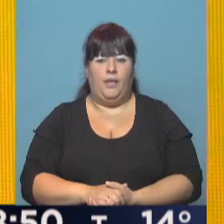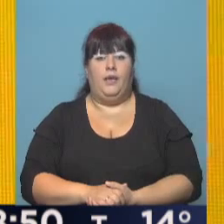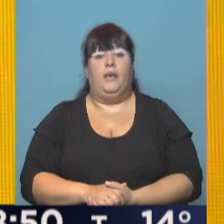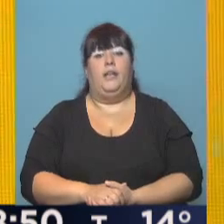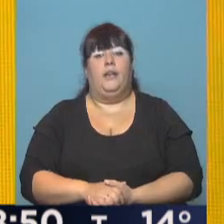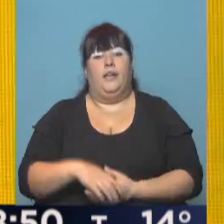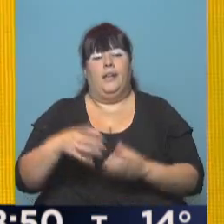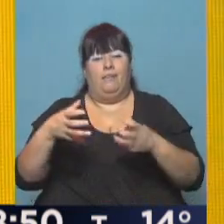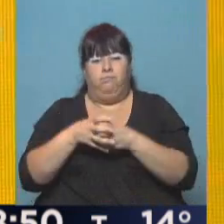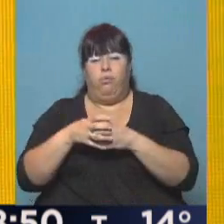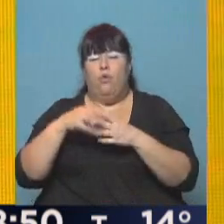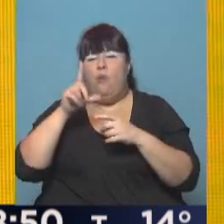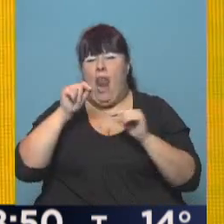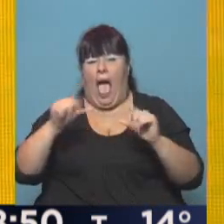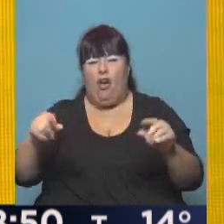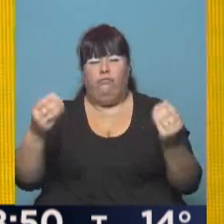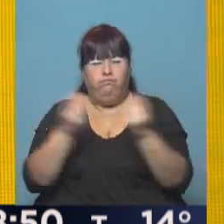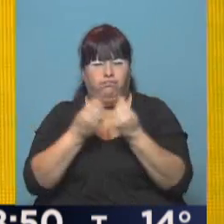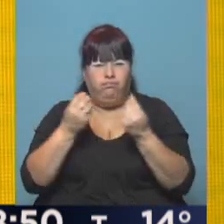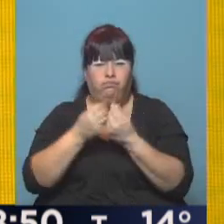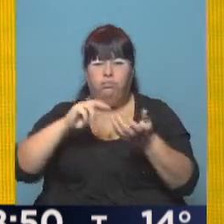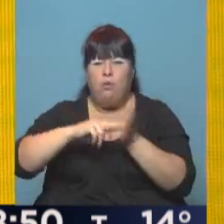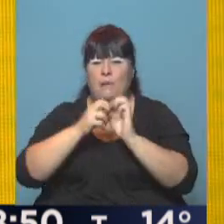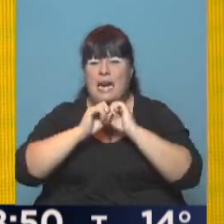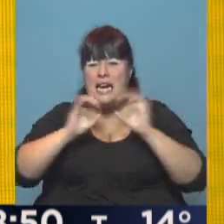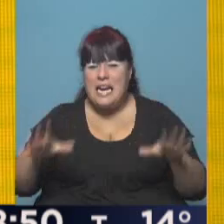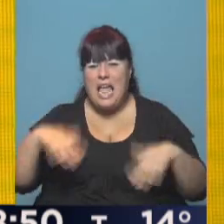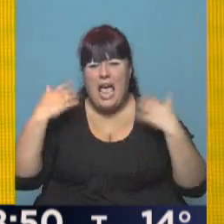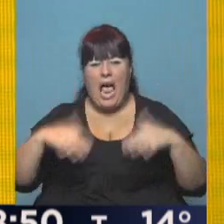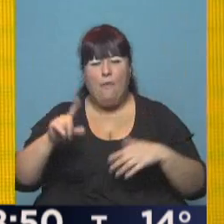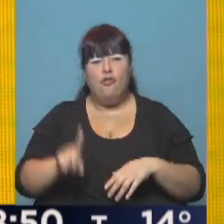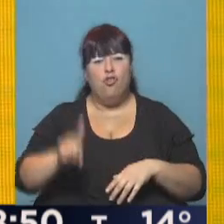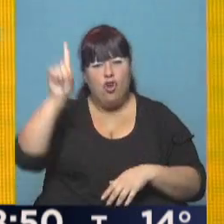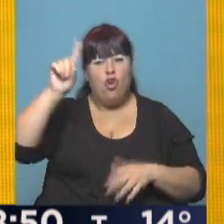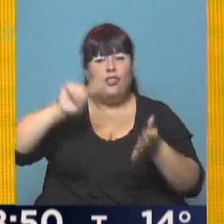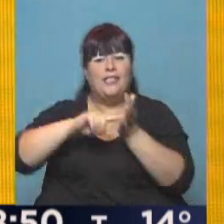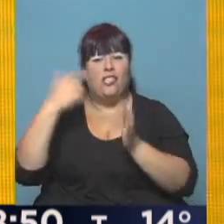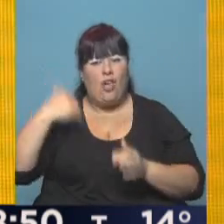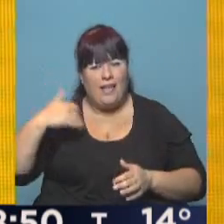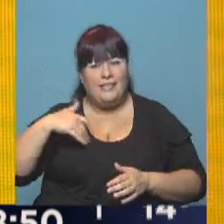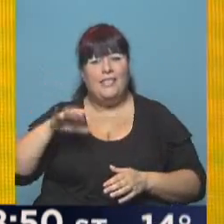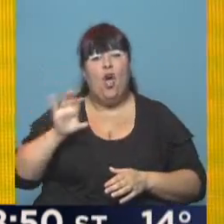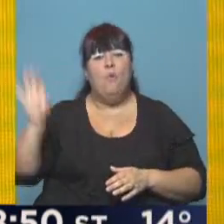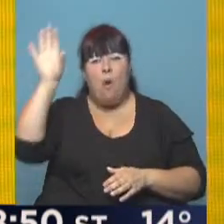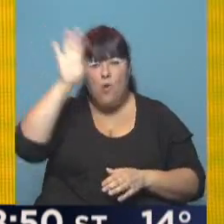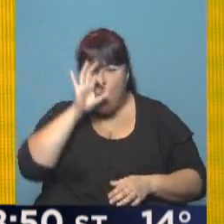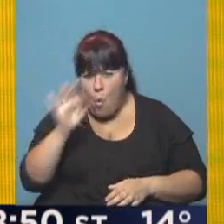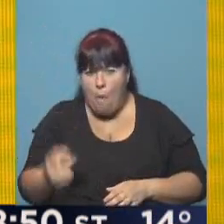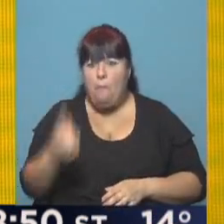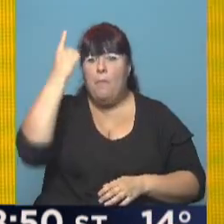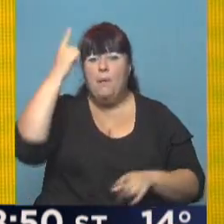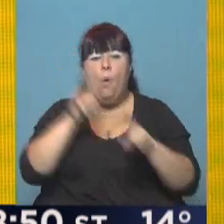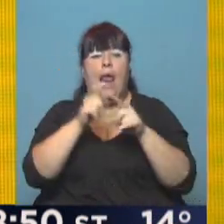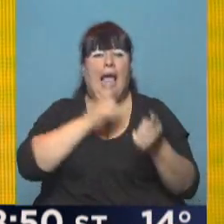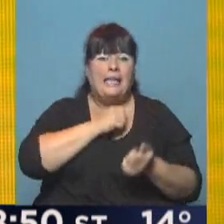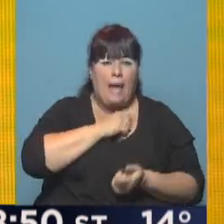Mangas de langostas están afectando de forma muy intensa al norte y centro del país, en provincias que nunca se vieron, como